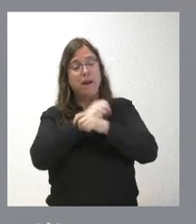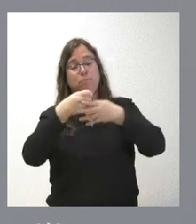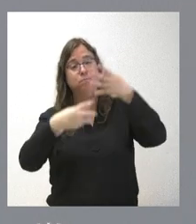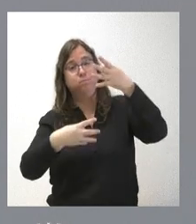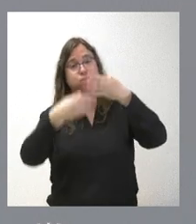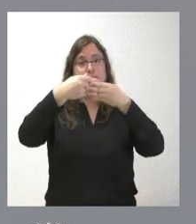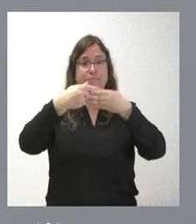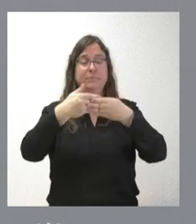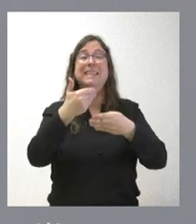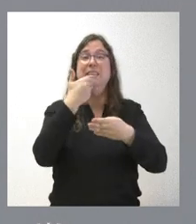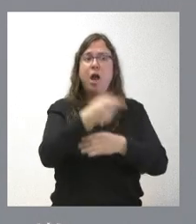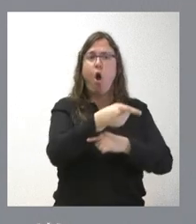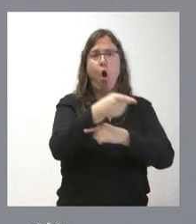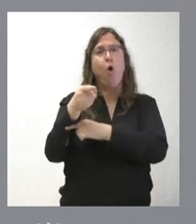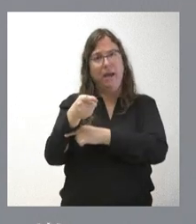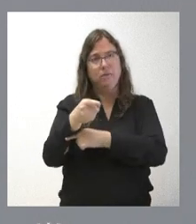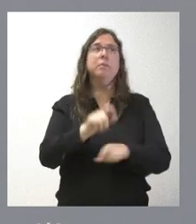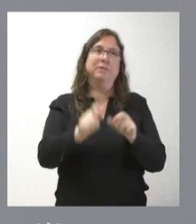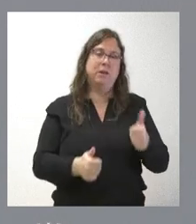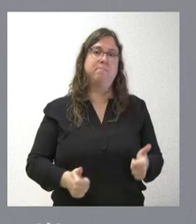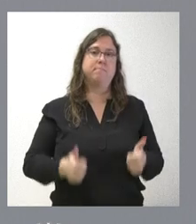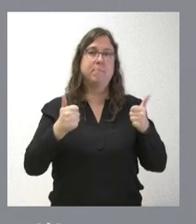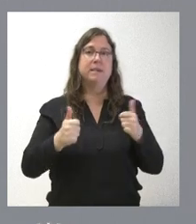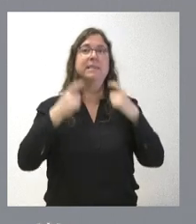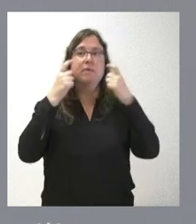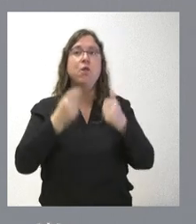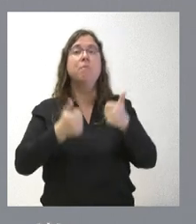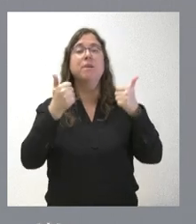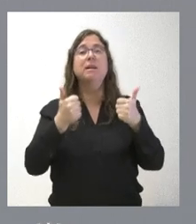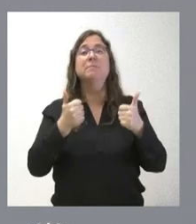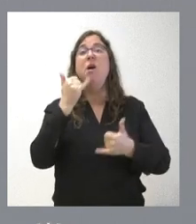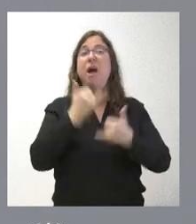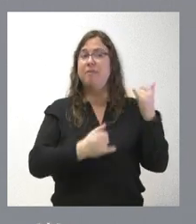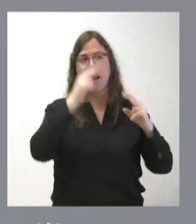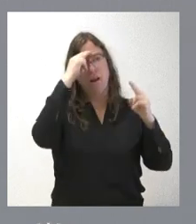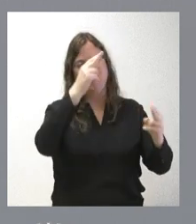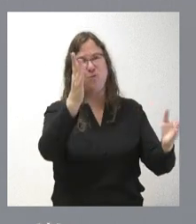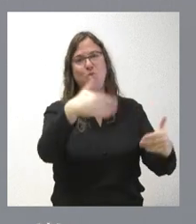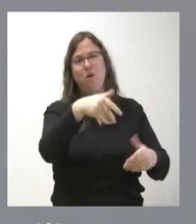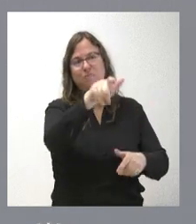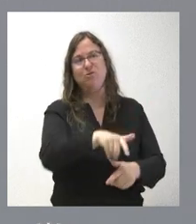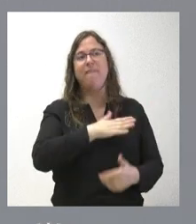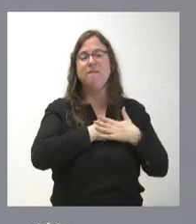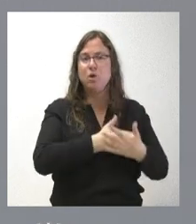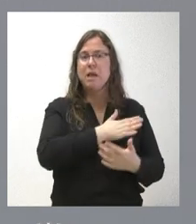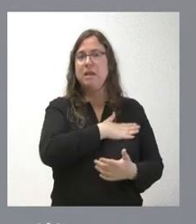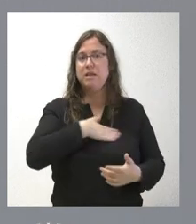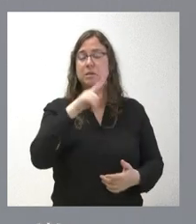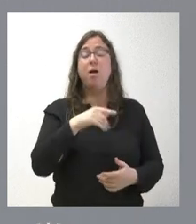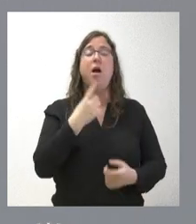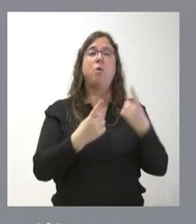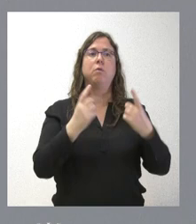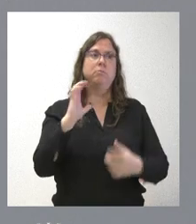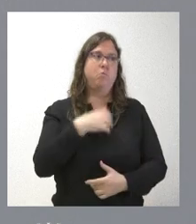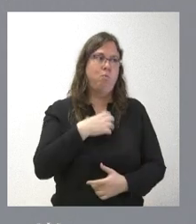obligatorio, llegaríamos a más gente y haríamos un esfuerzo mayor, pero no estaríamos respetando la voluntariedad de muchas personas, que es cierto que quizá ya